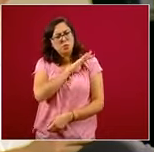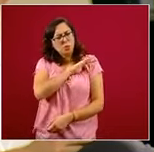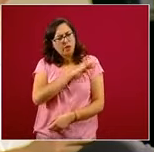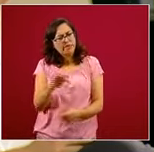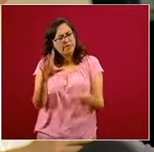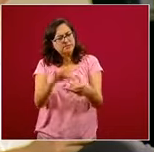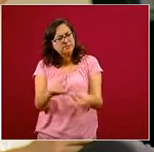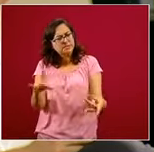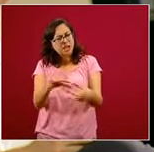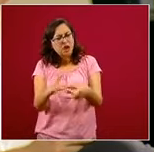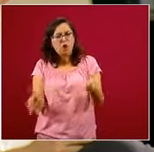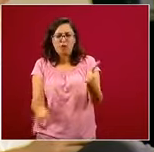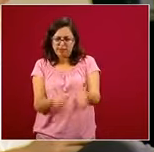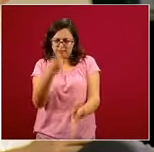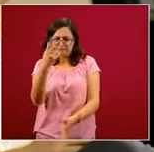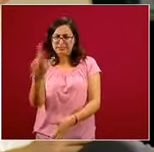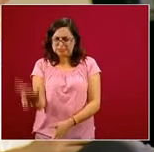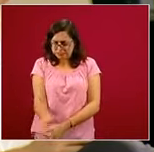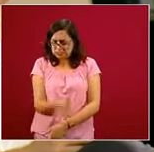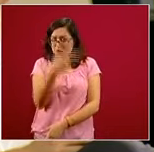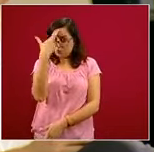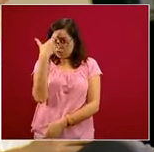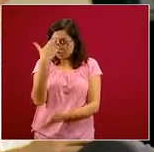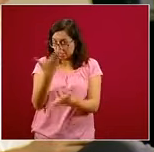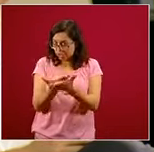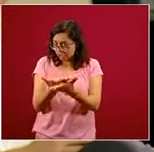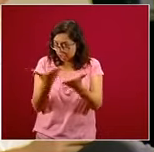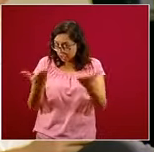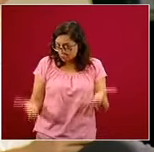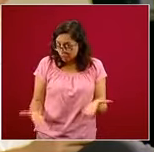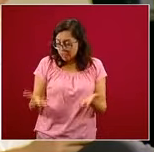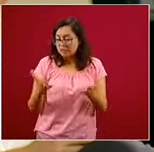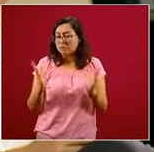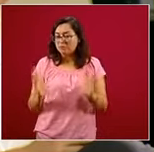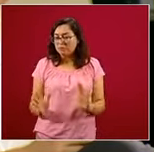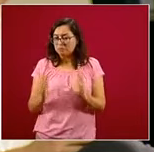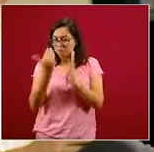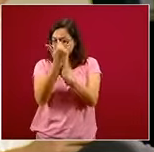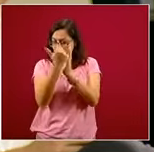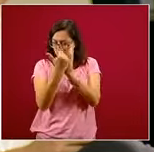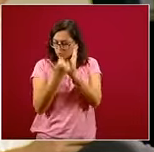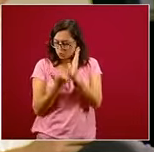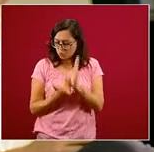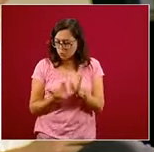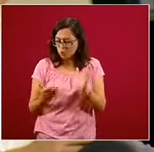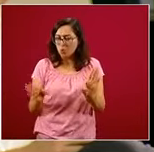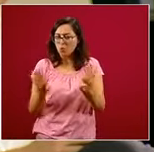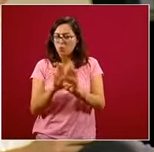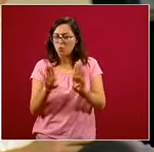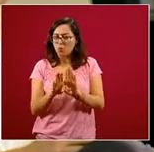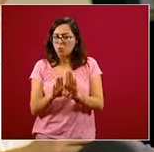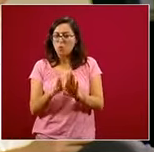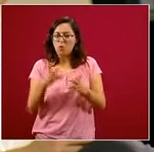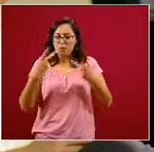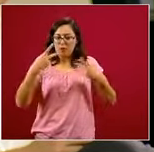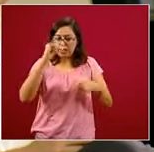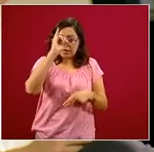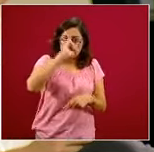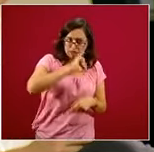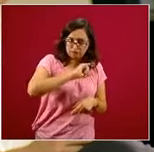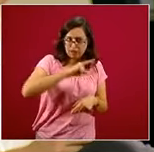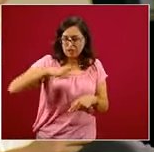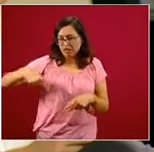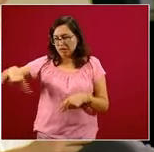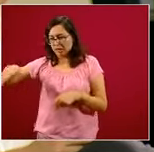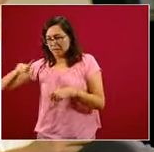a todos los trabajadores que están regresando con la nueva normalidad, cuál es el protocolo que uno debe utilizar o debe de hacerse tanto los empleadores como los